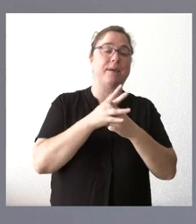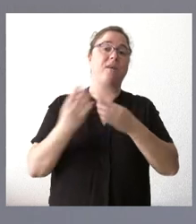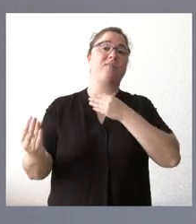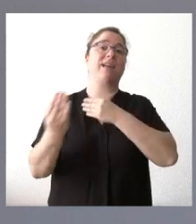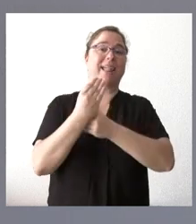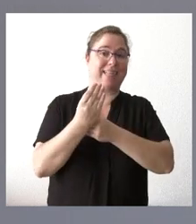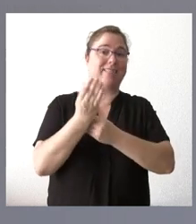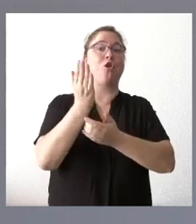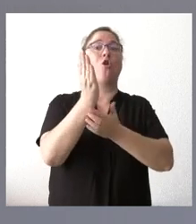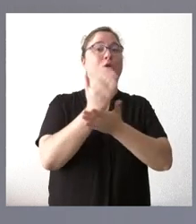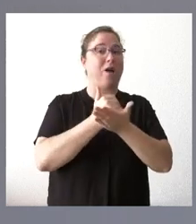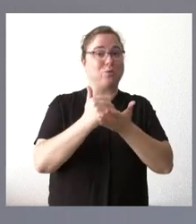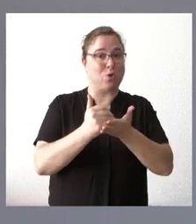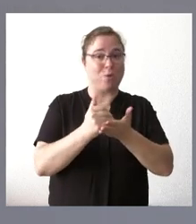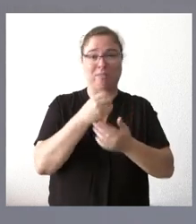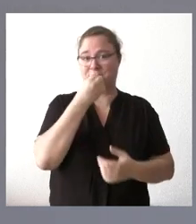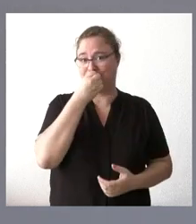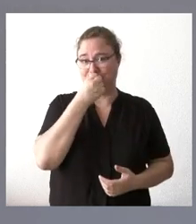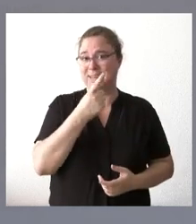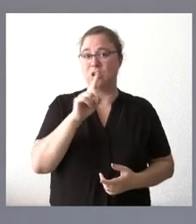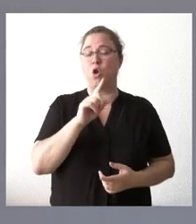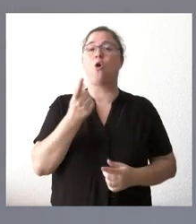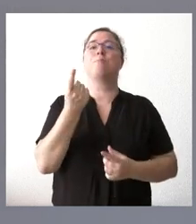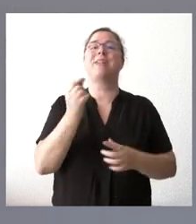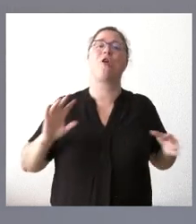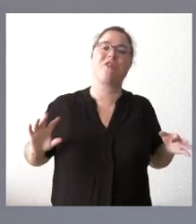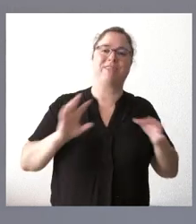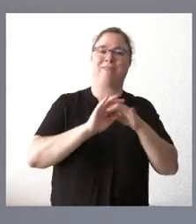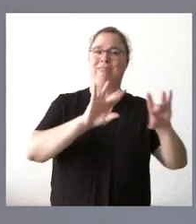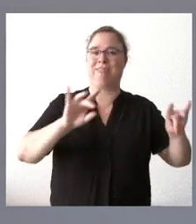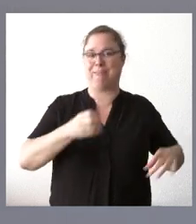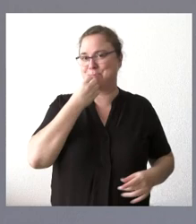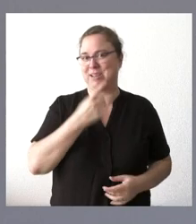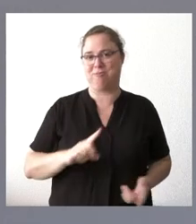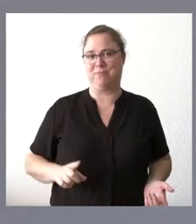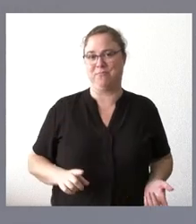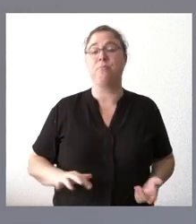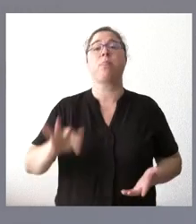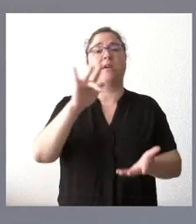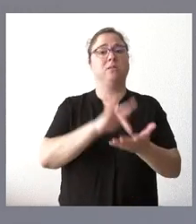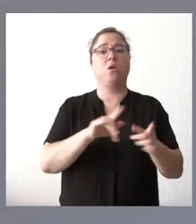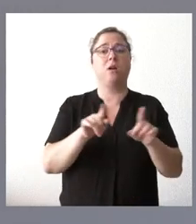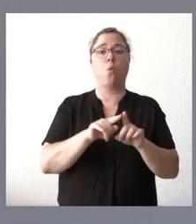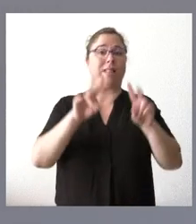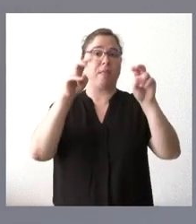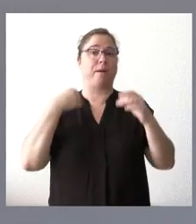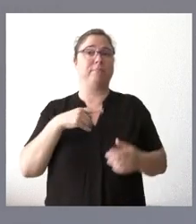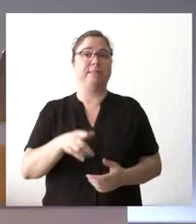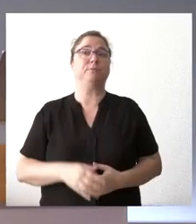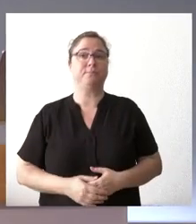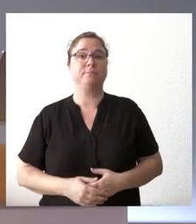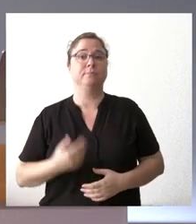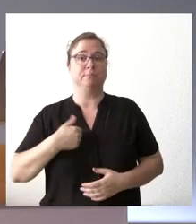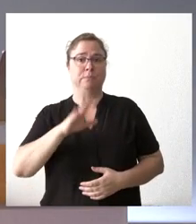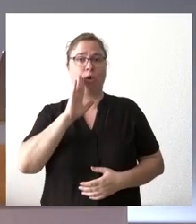no contempla suficientemente el hecho de los costes vinculados al territorio. Nos pasa también con este asunto que nos ocupaba